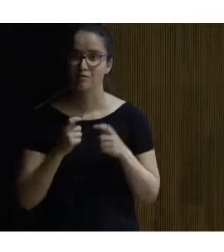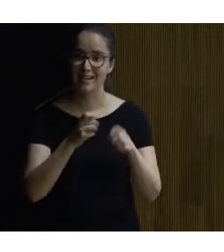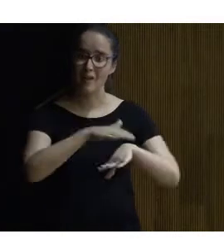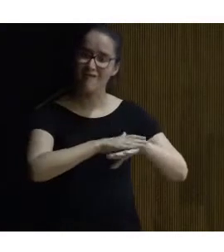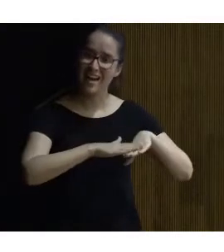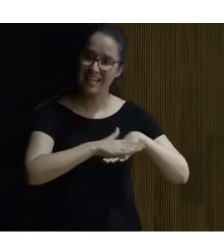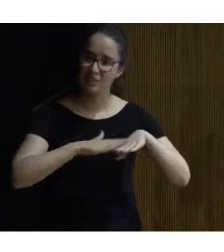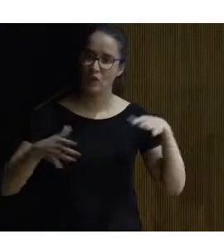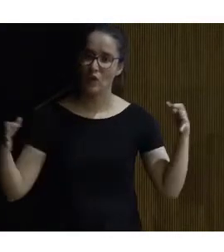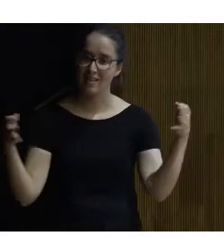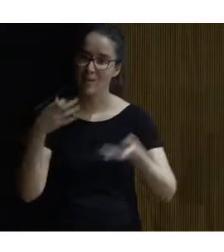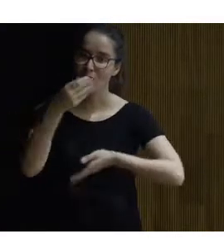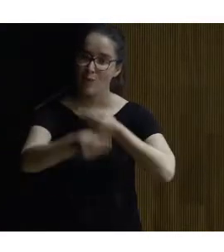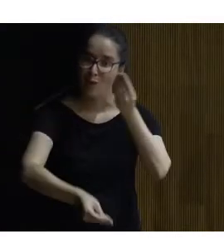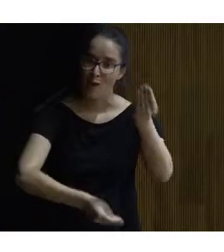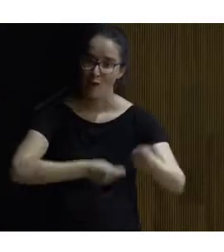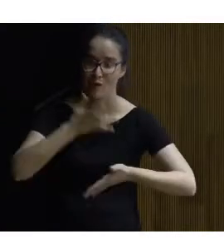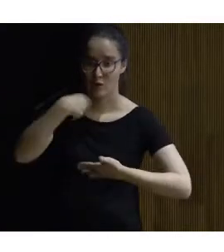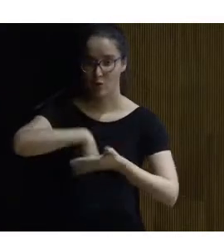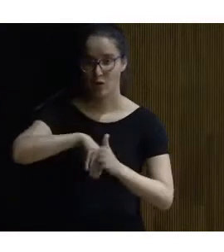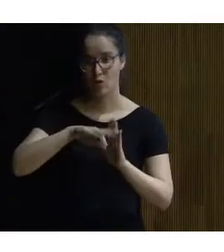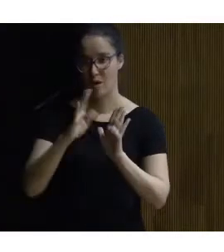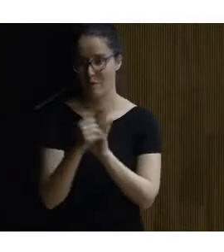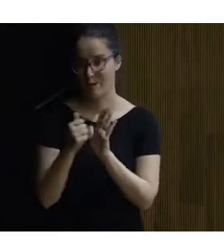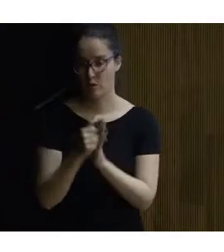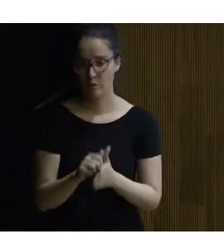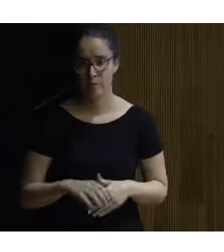de lo que debería de estar incluido en la aplicación?